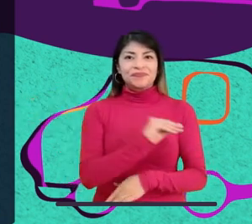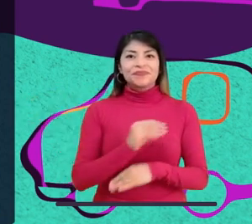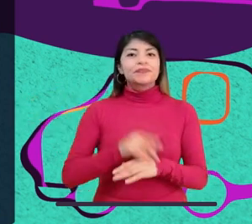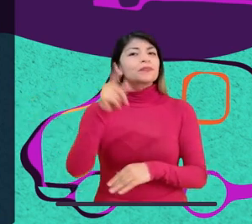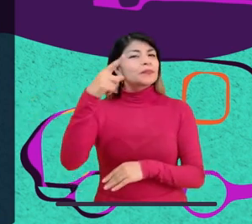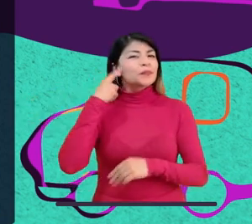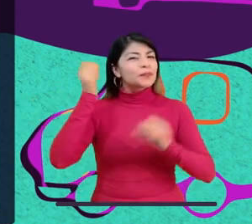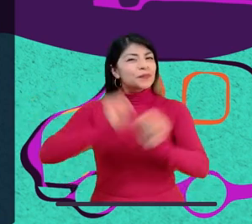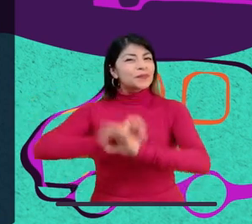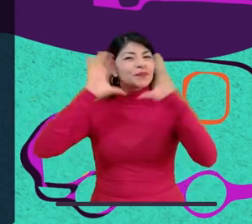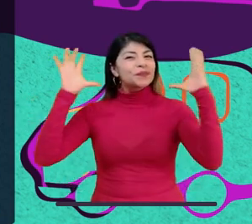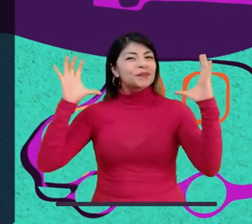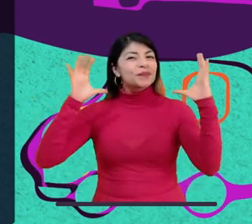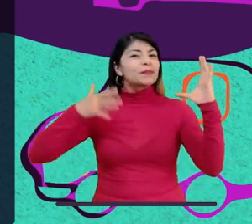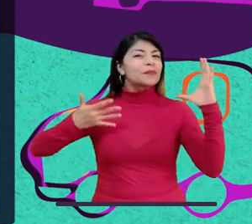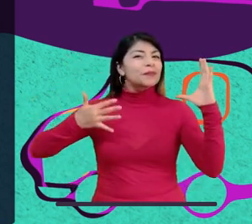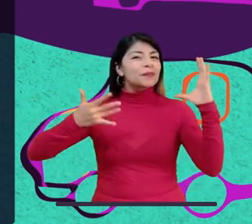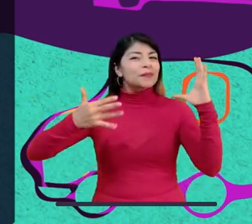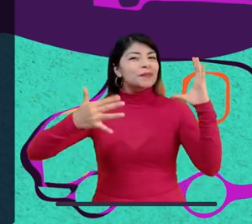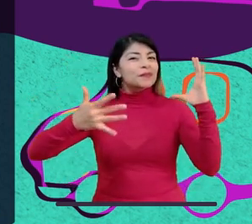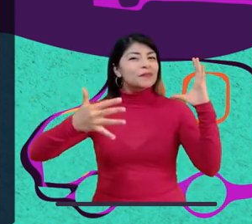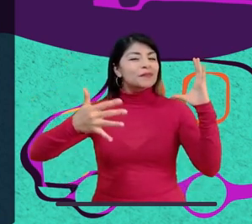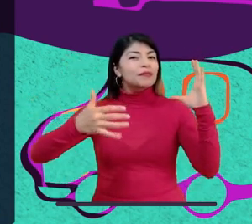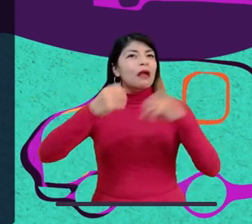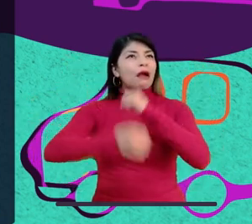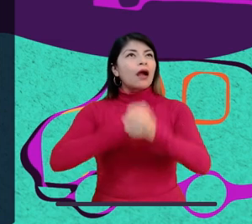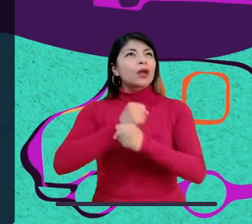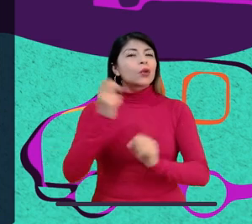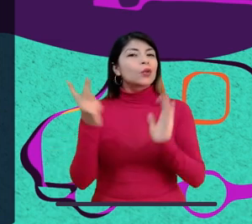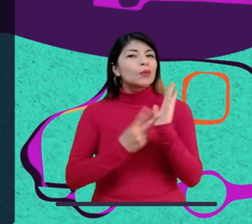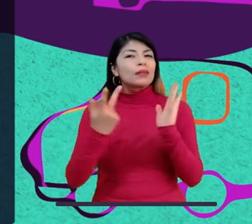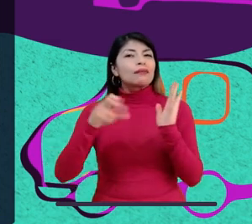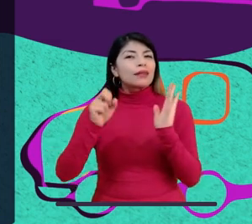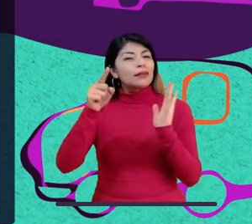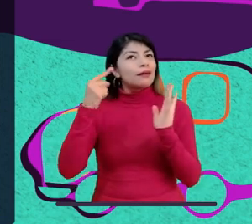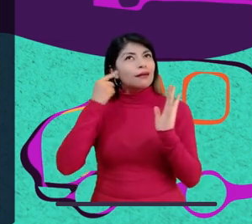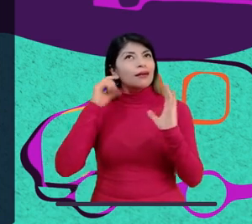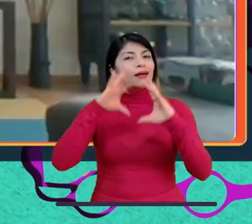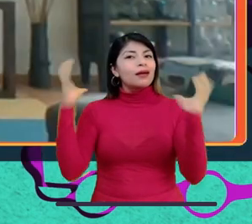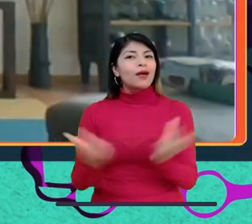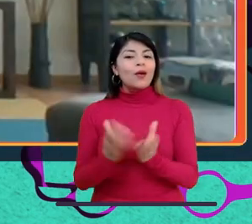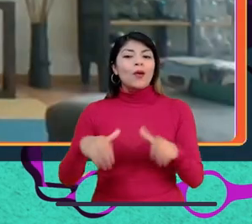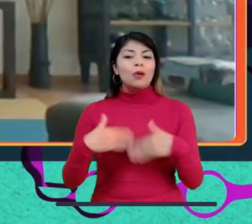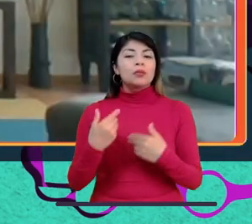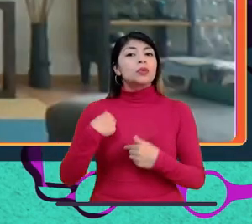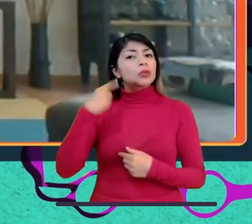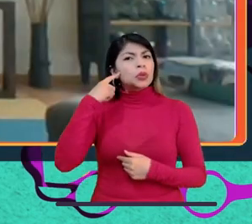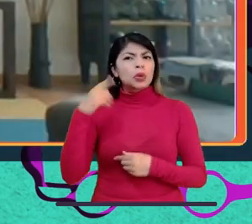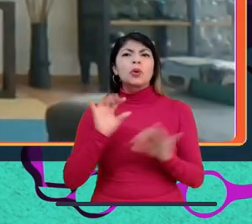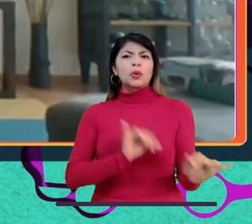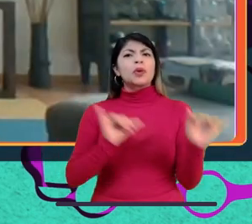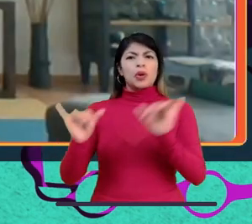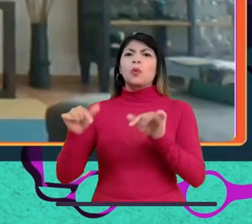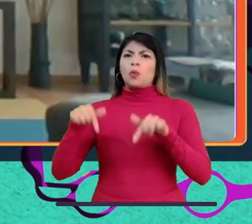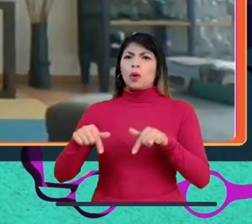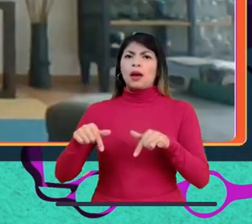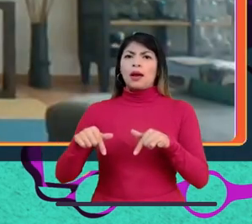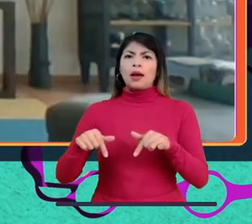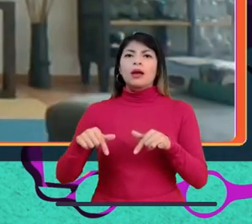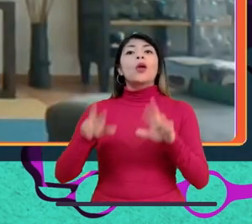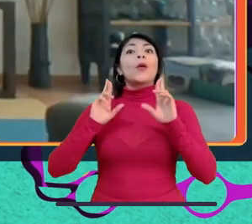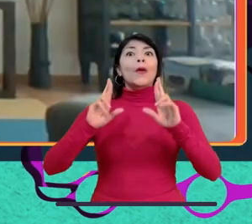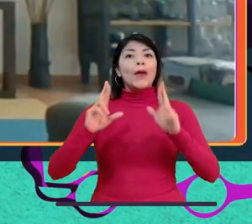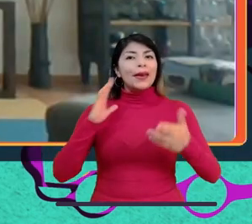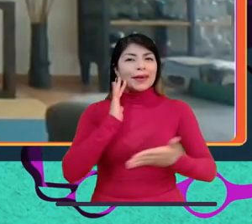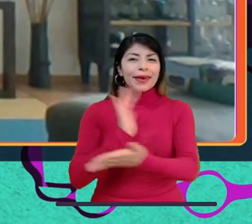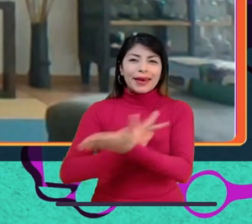ustedes. ¿Ustedes cómo se imaginan nuestro mundo, nuestro planeta en el 2030? Más o menos como está ahorita, solo